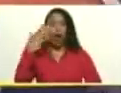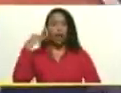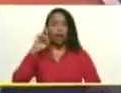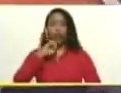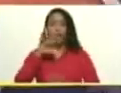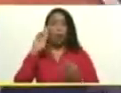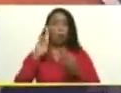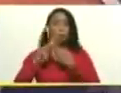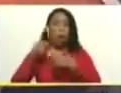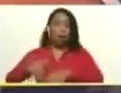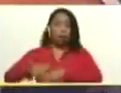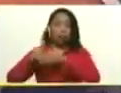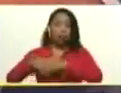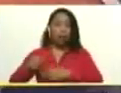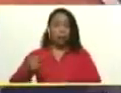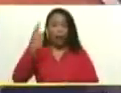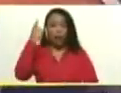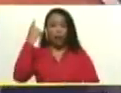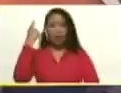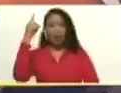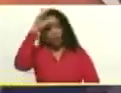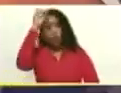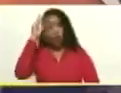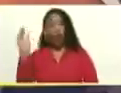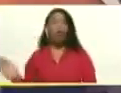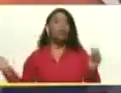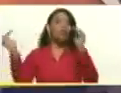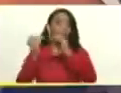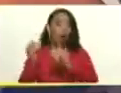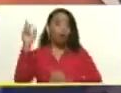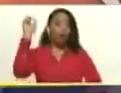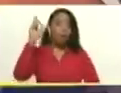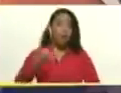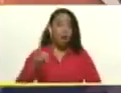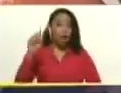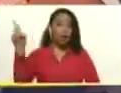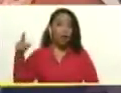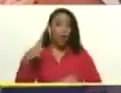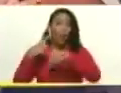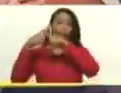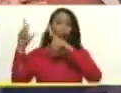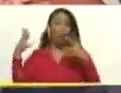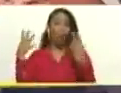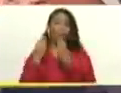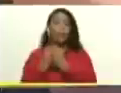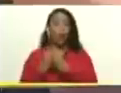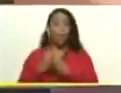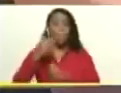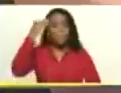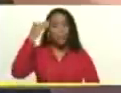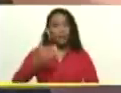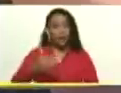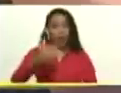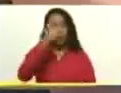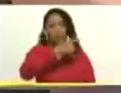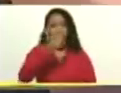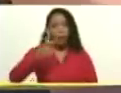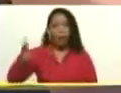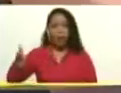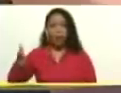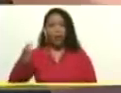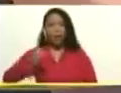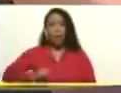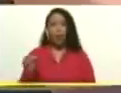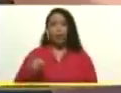Diosdado Cabello Rondón, igualmente, y otros compañeros, civiles y militares, y policías presentes